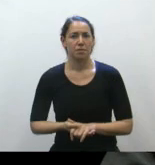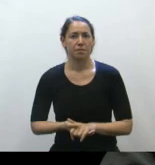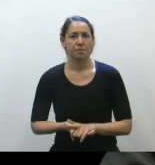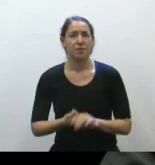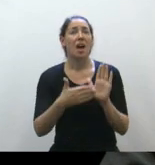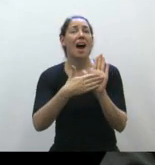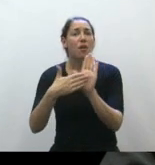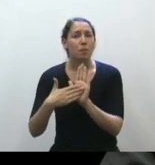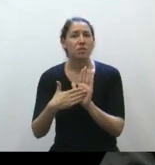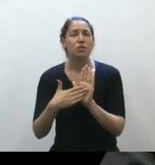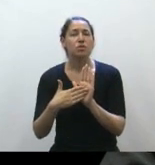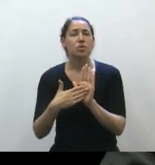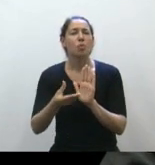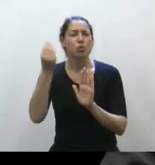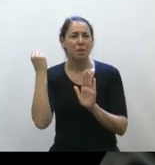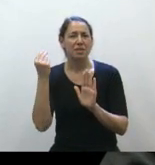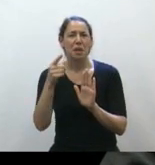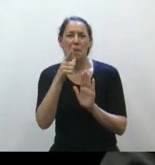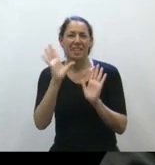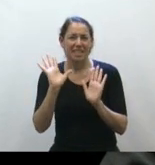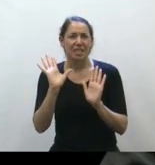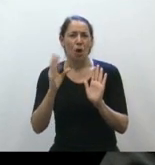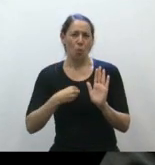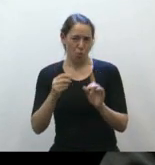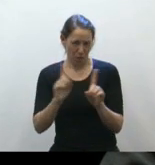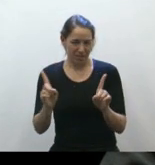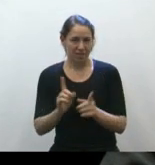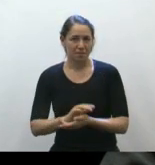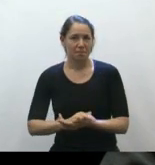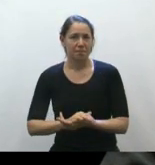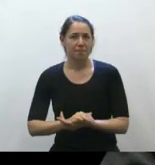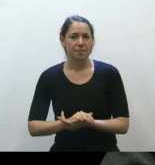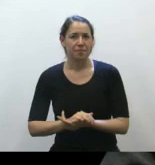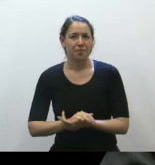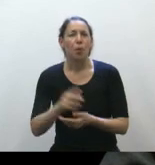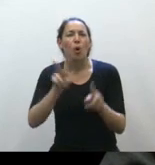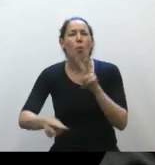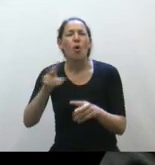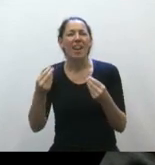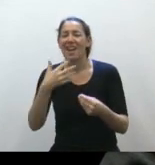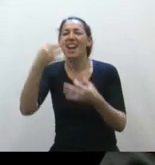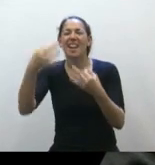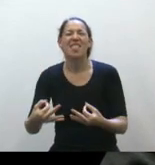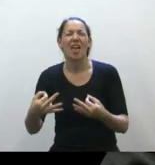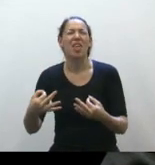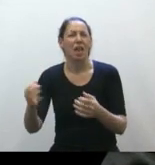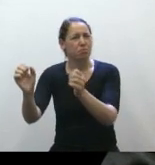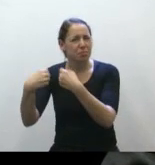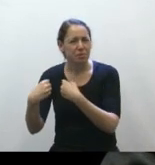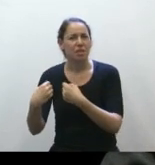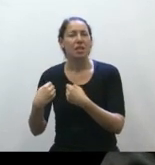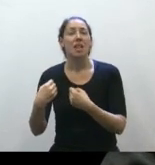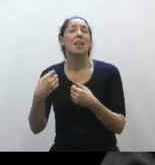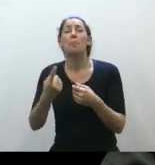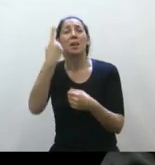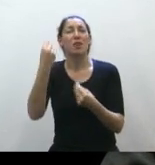Argumentos que muchas veces, supongo que involuntariamente, lo que buscan es negar la realidad. Empezando por negar la existencia